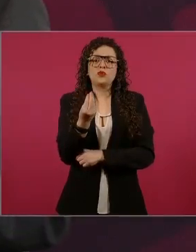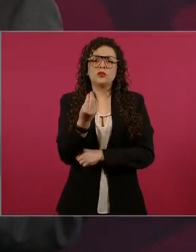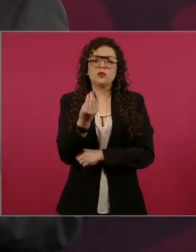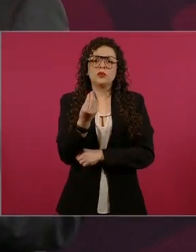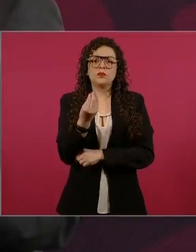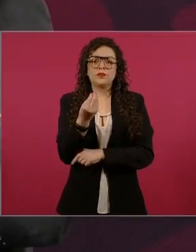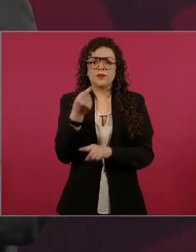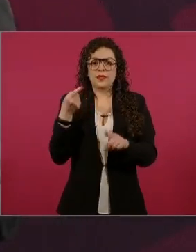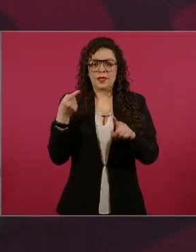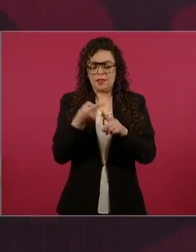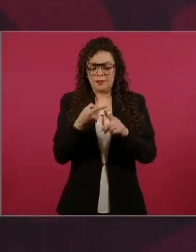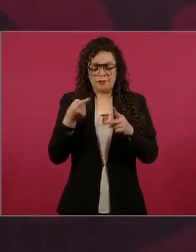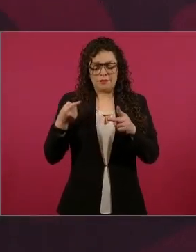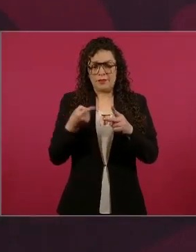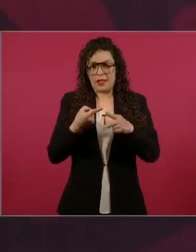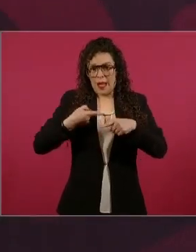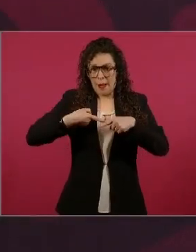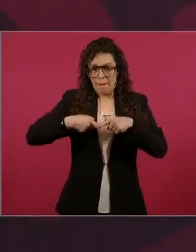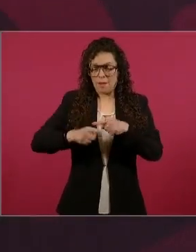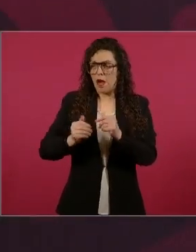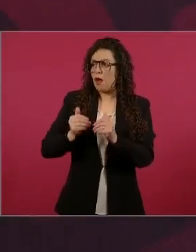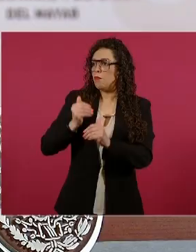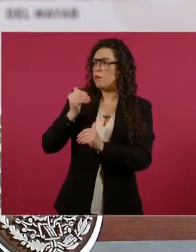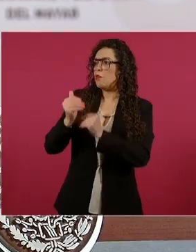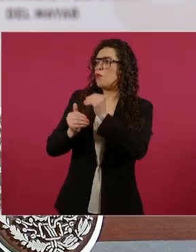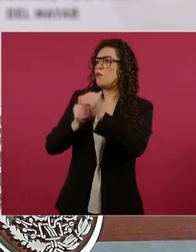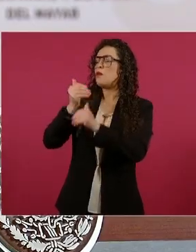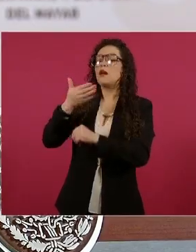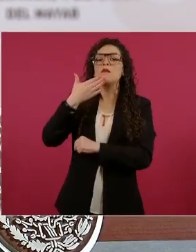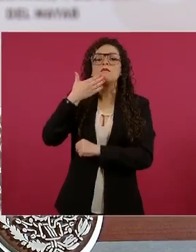pero no es nada nuevo.